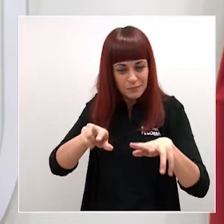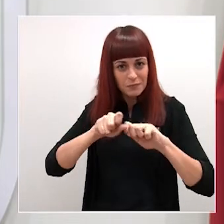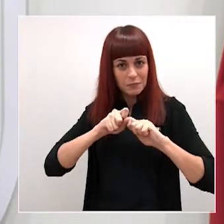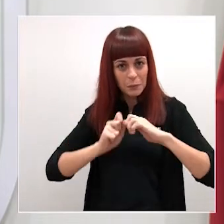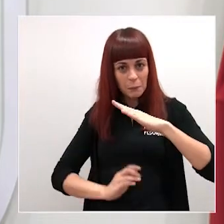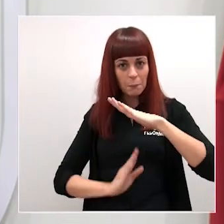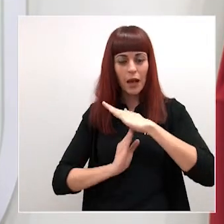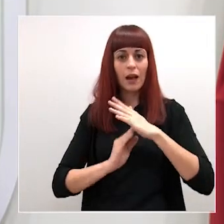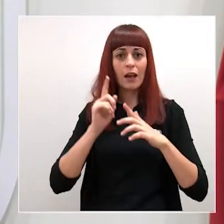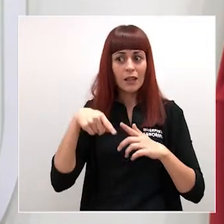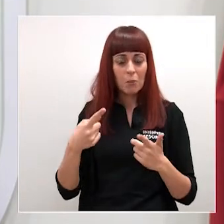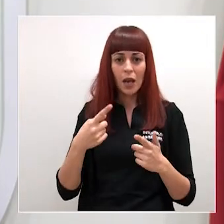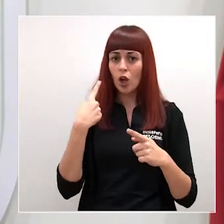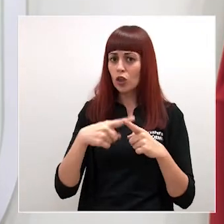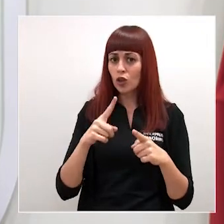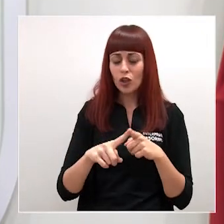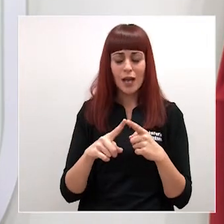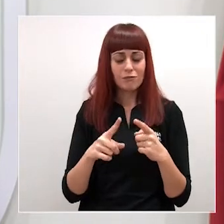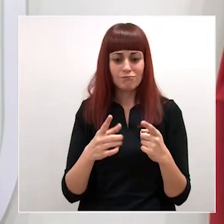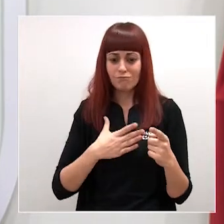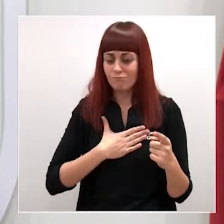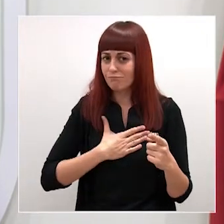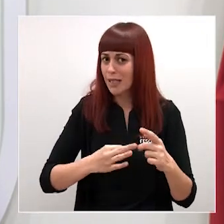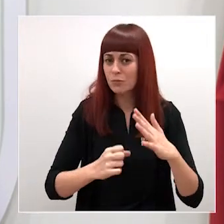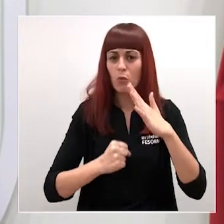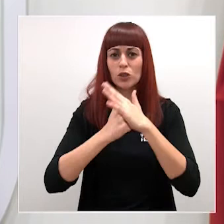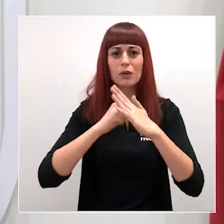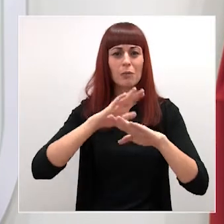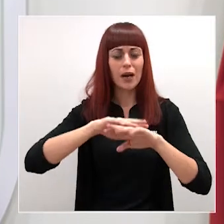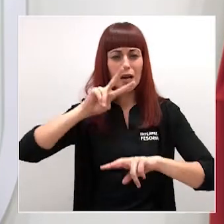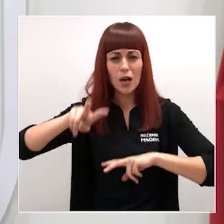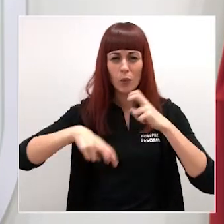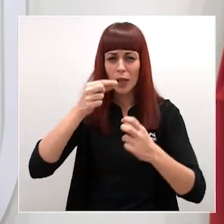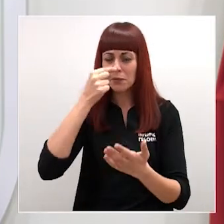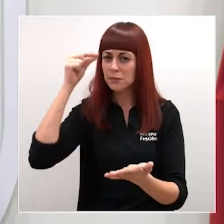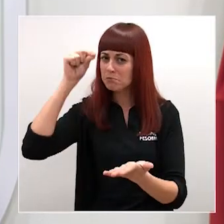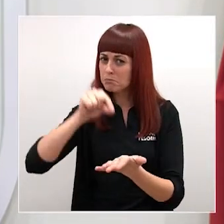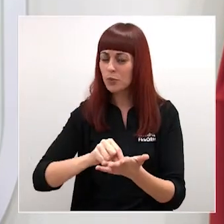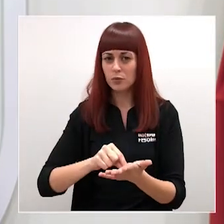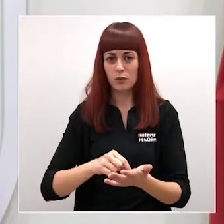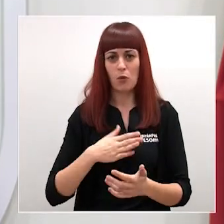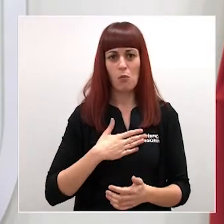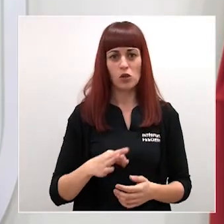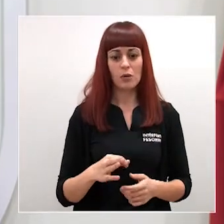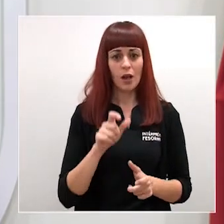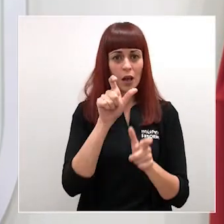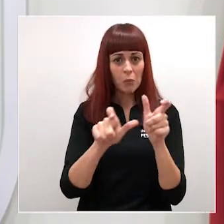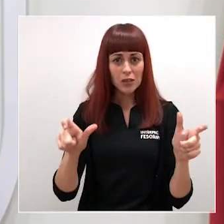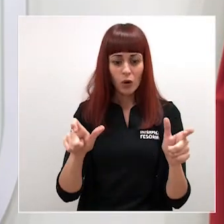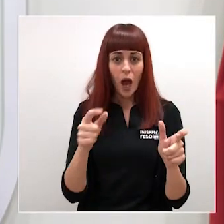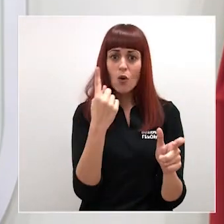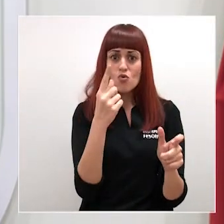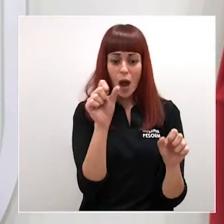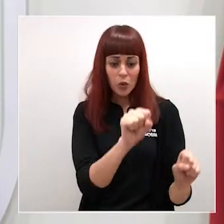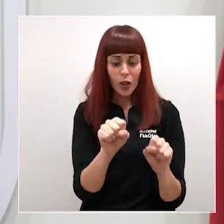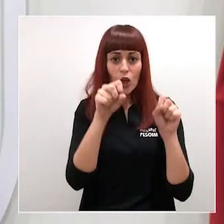todos los mecanismos imaginables para lanzar una recuperación lo más rápida posible en la que nadie se quede sin protección.